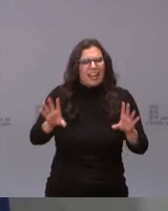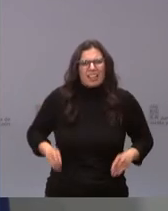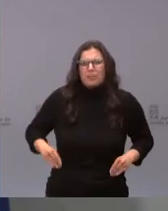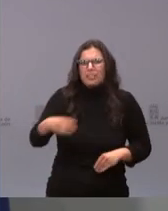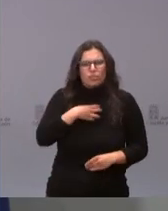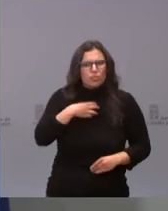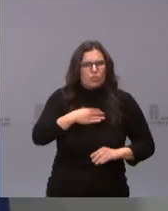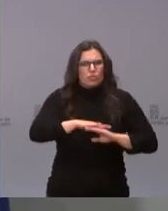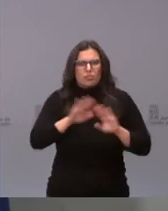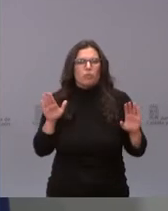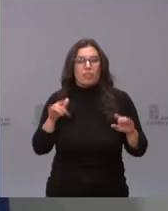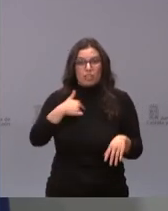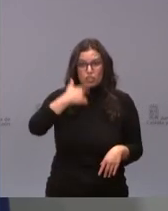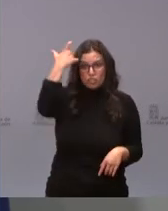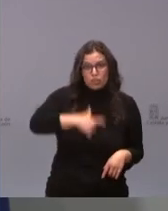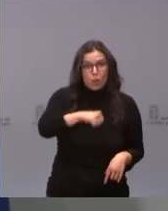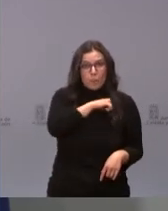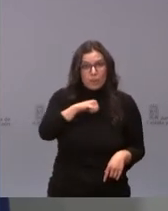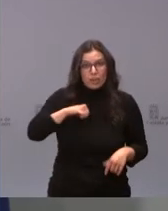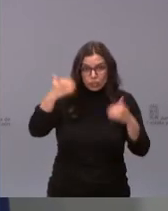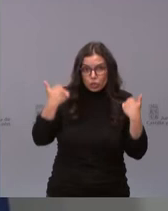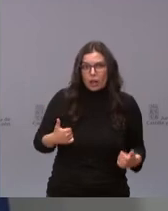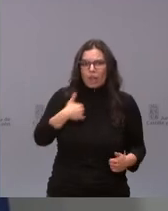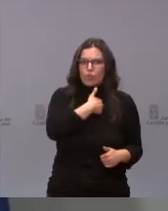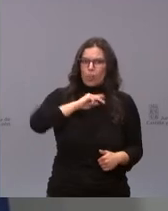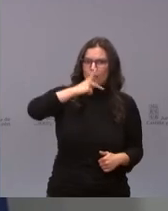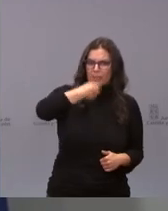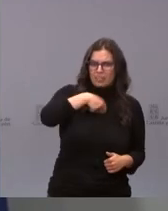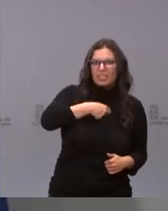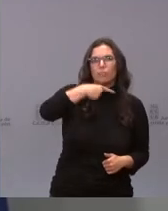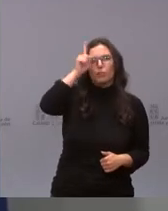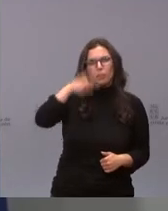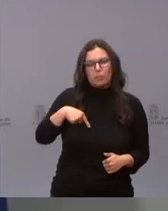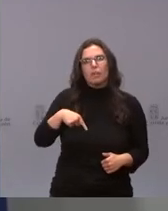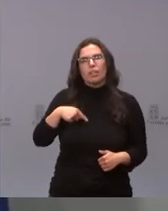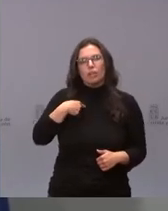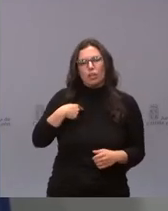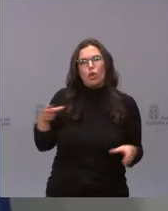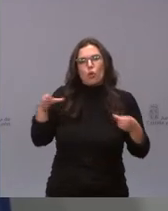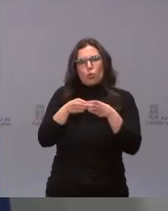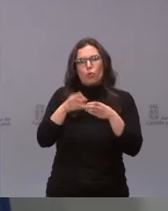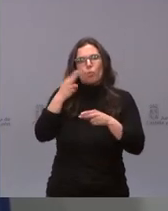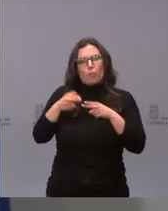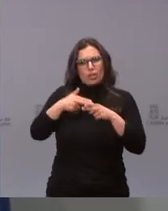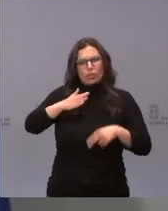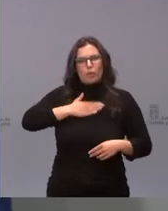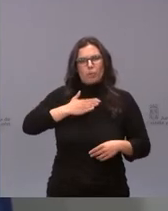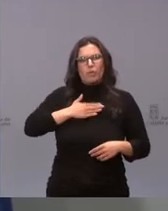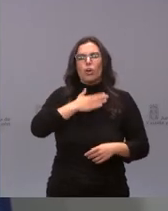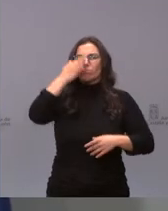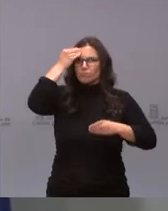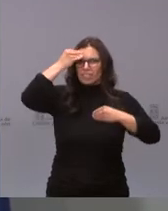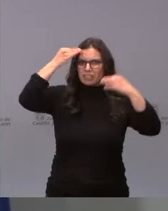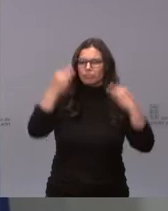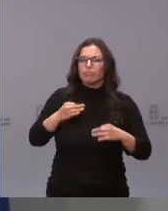admisible. Y yo personalmente, como vicepresidente, pero también como miembro de un partido que cree en la igualdad de los españoles ante la